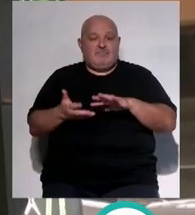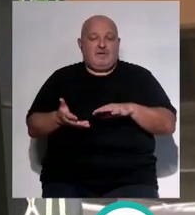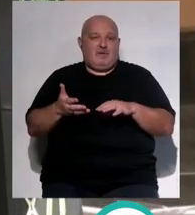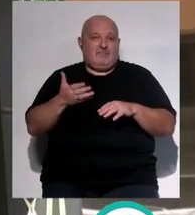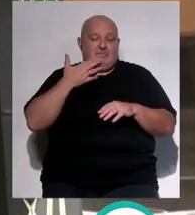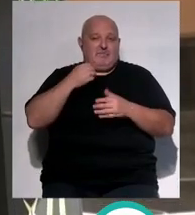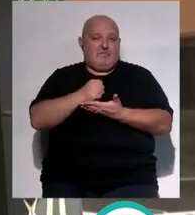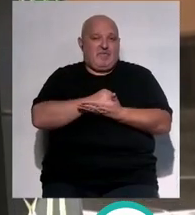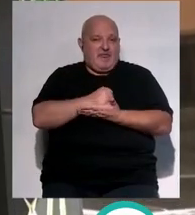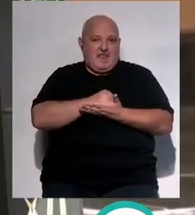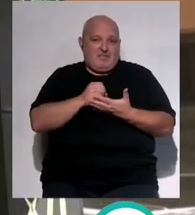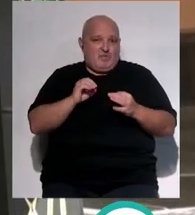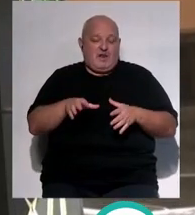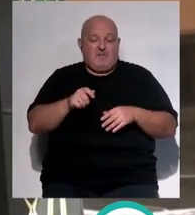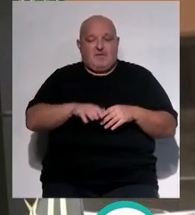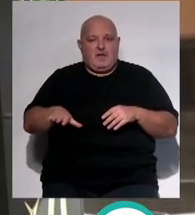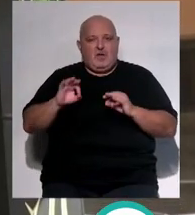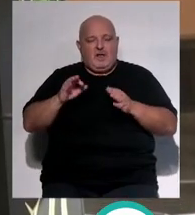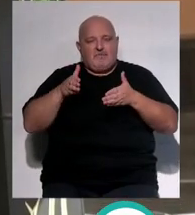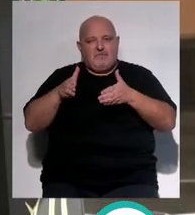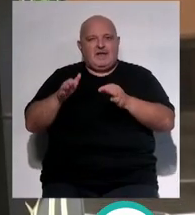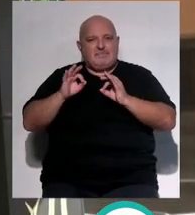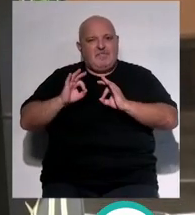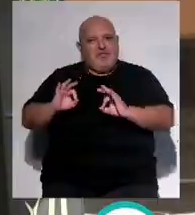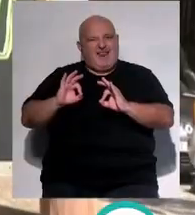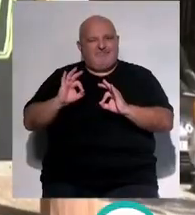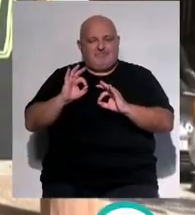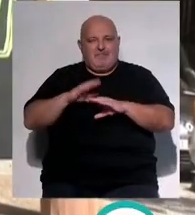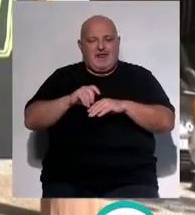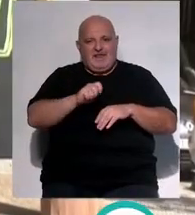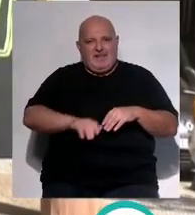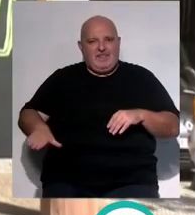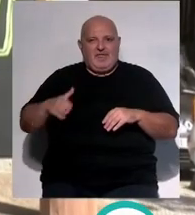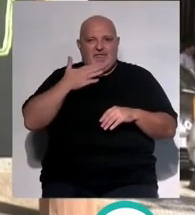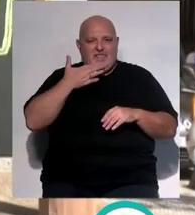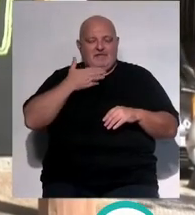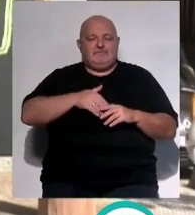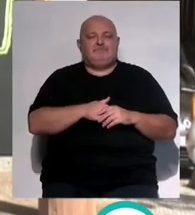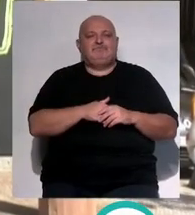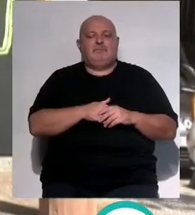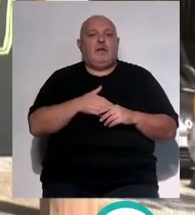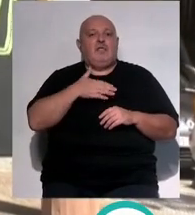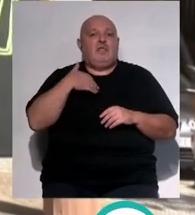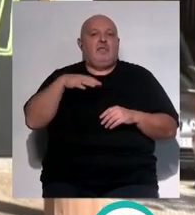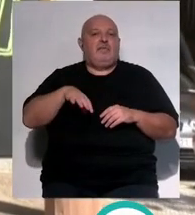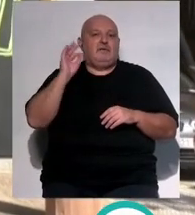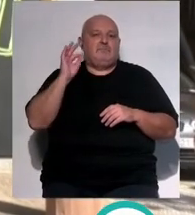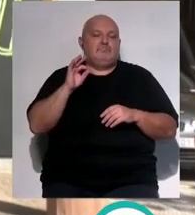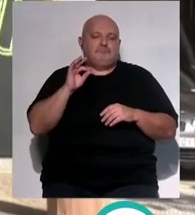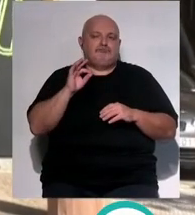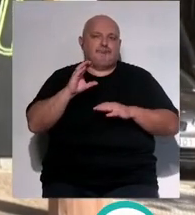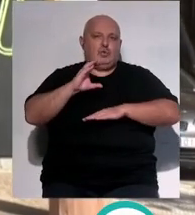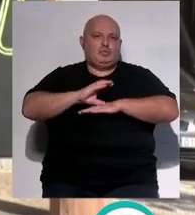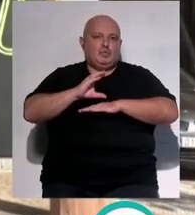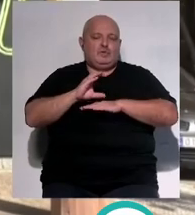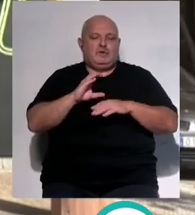la que con la medicina la pediatría como tal requiere de un especialista específico para ese perfil de edad y decidimos apostar por clínica